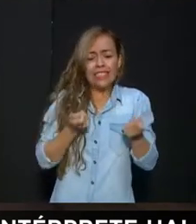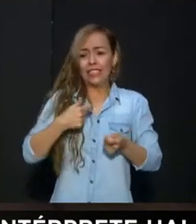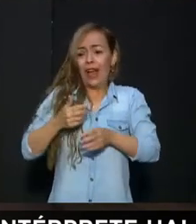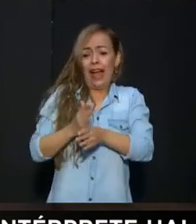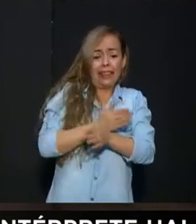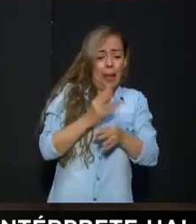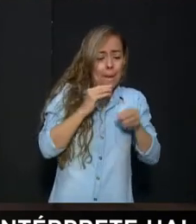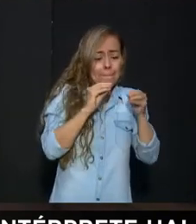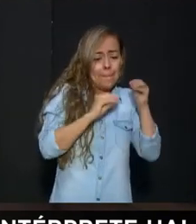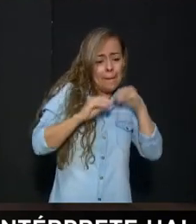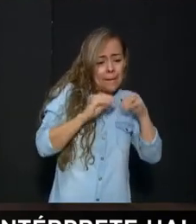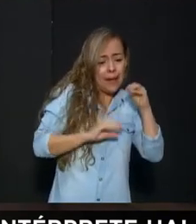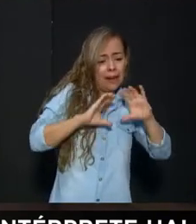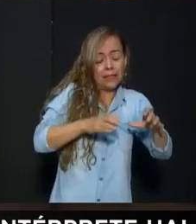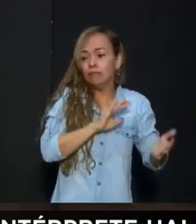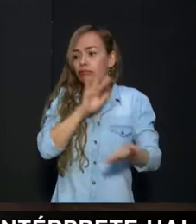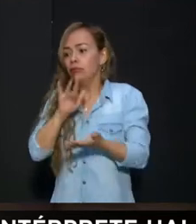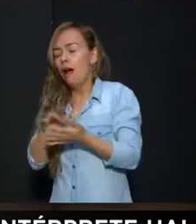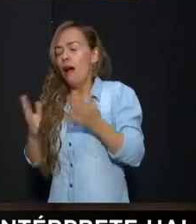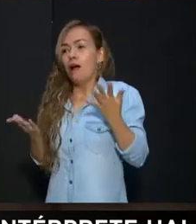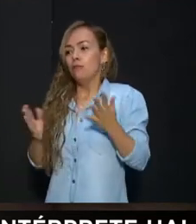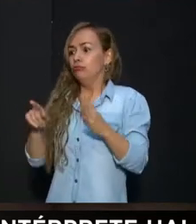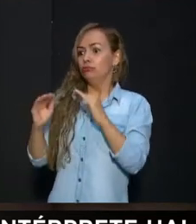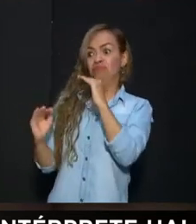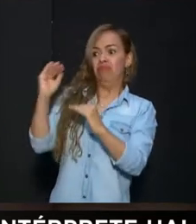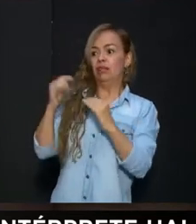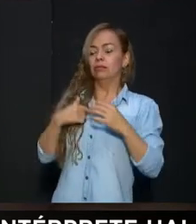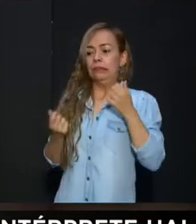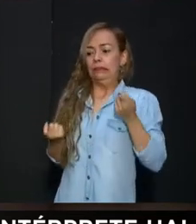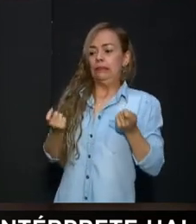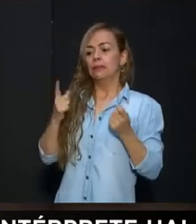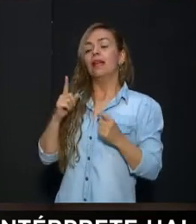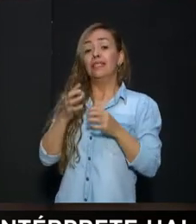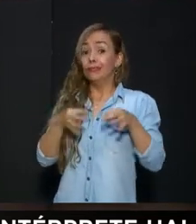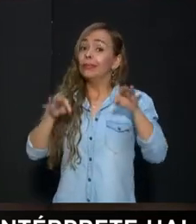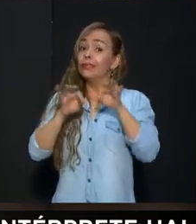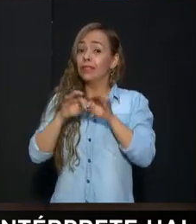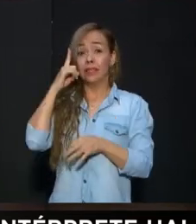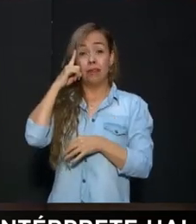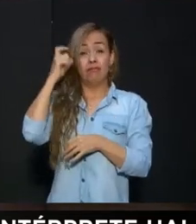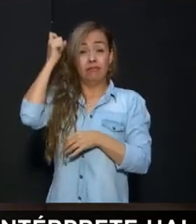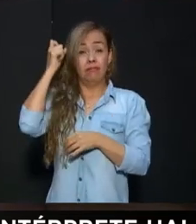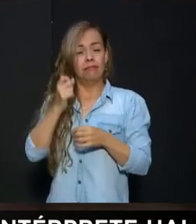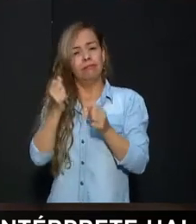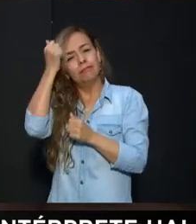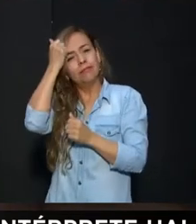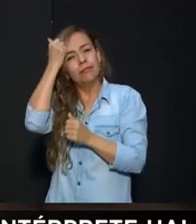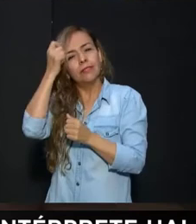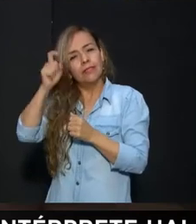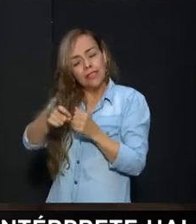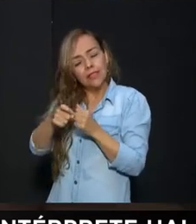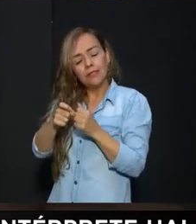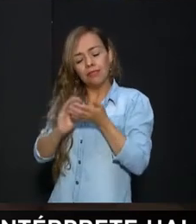para la clase. Yo creo que eso es un reto para un docente, hay que darle manejo, y creo que a veces esos súper